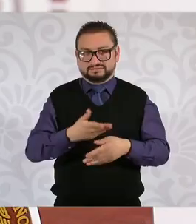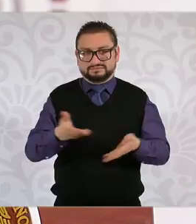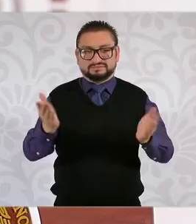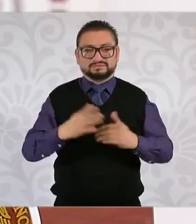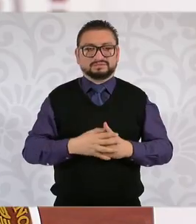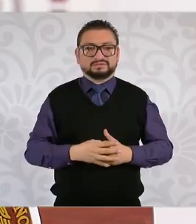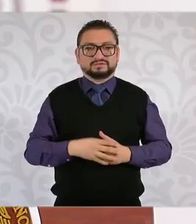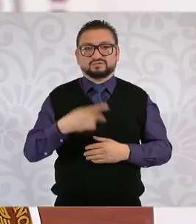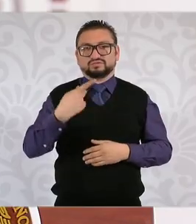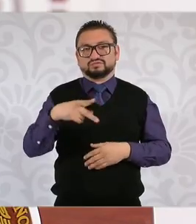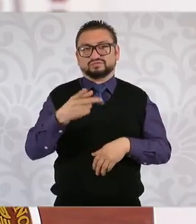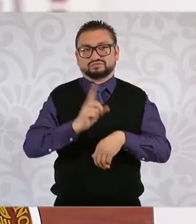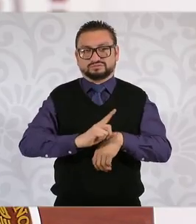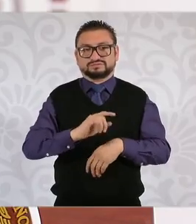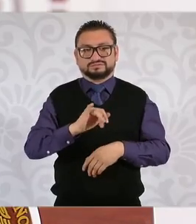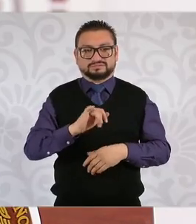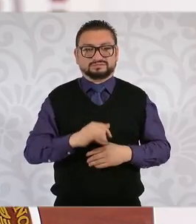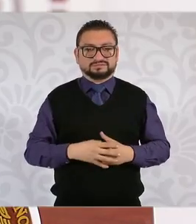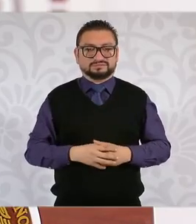su día